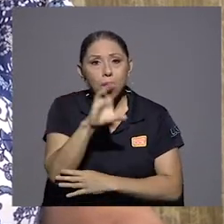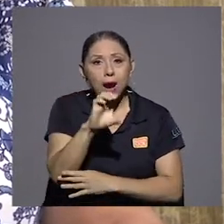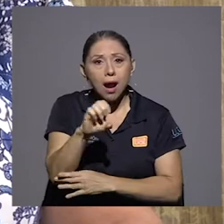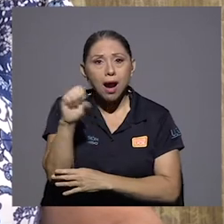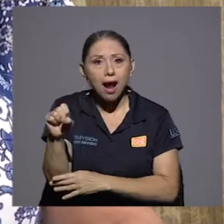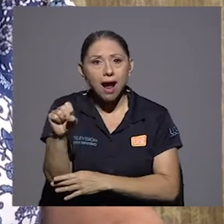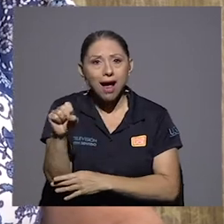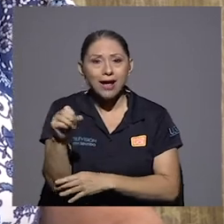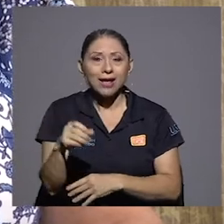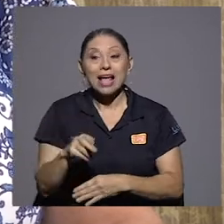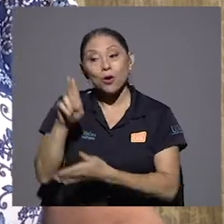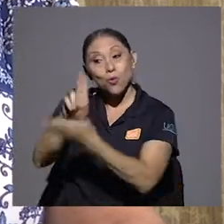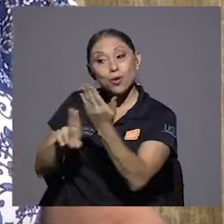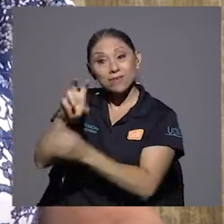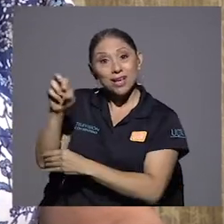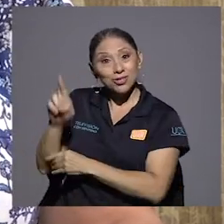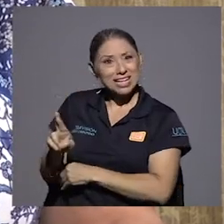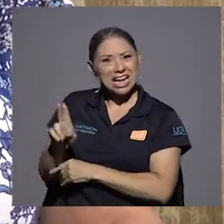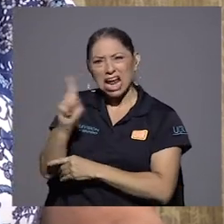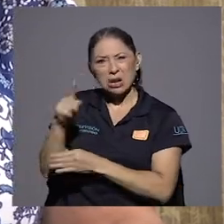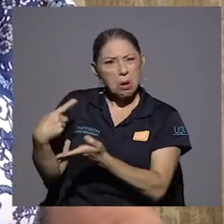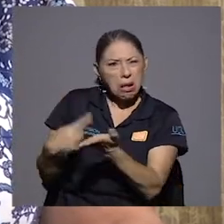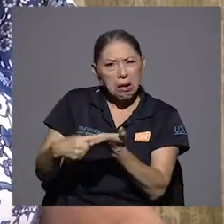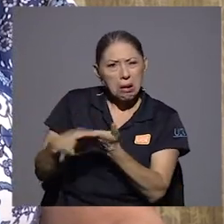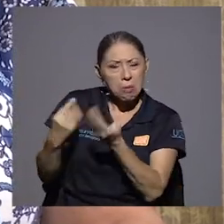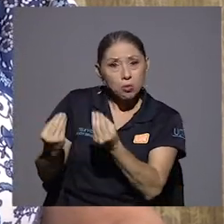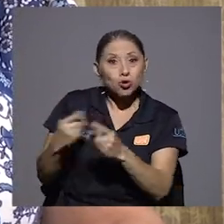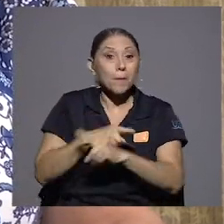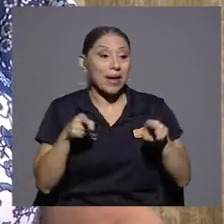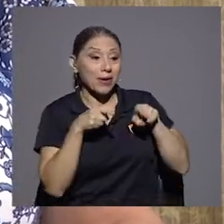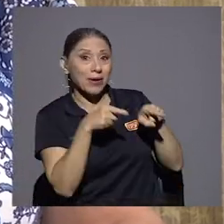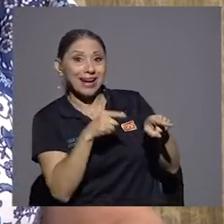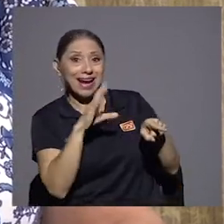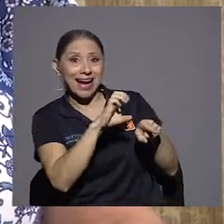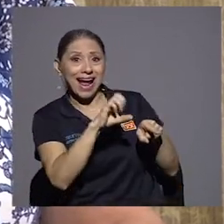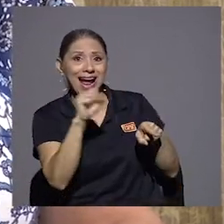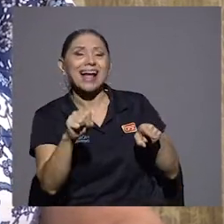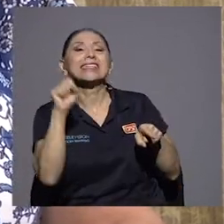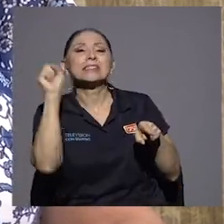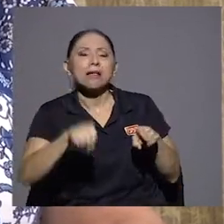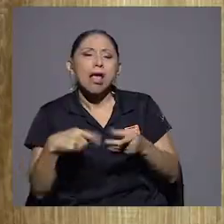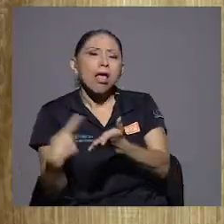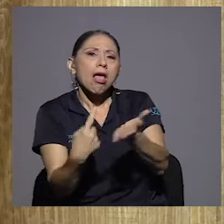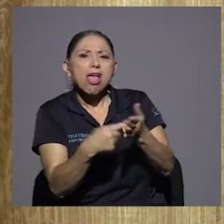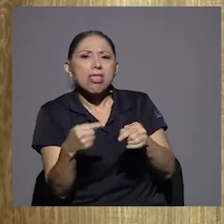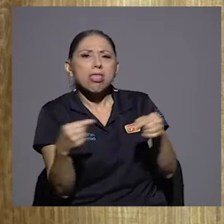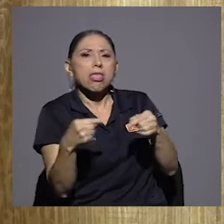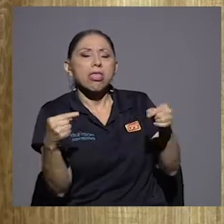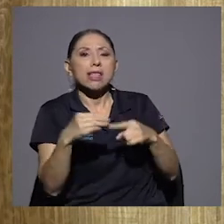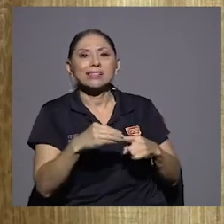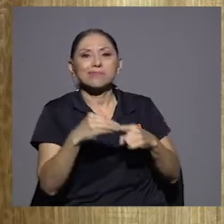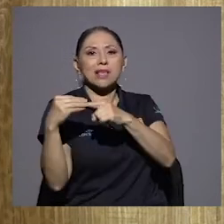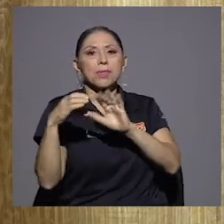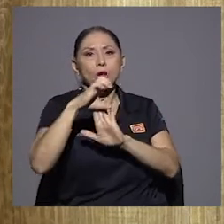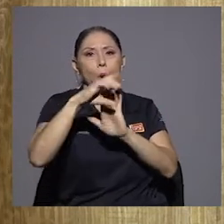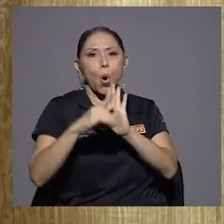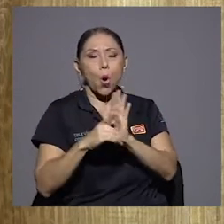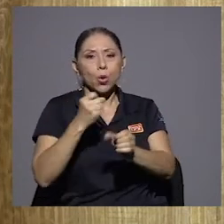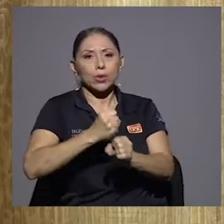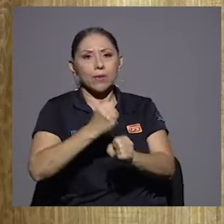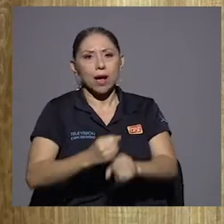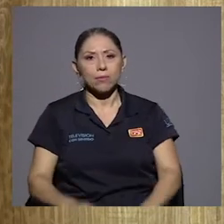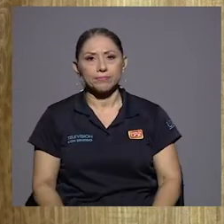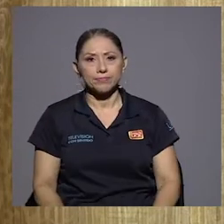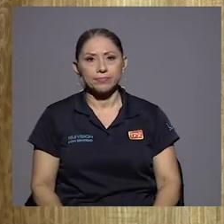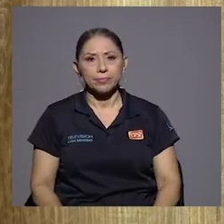tan polémico, no. Pero las garantías sociales, sí. Sobre todo el código de trabajo. Lo que significaba en aquel